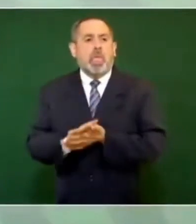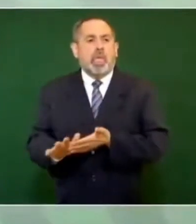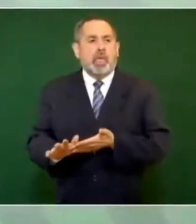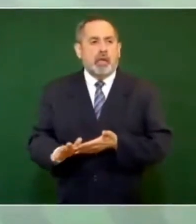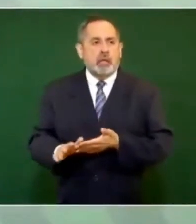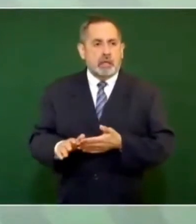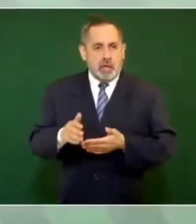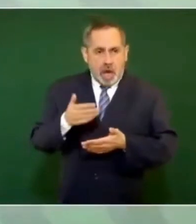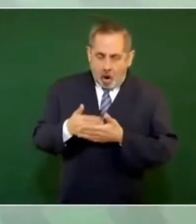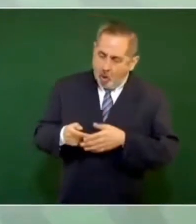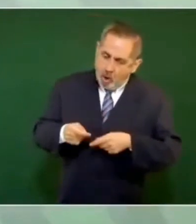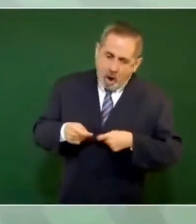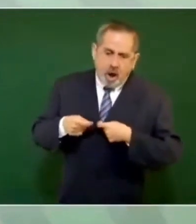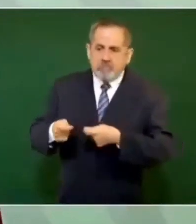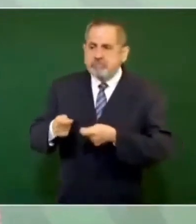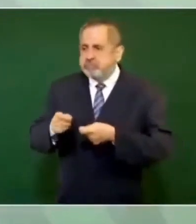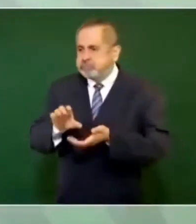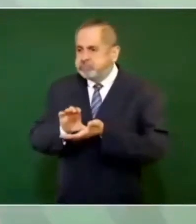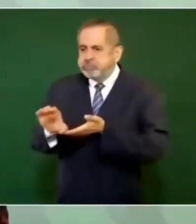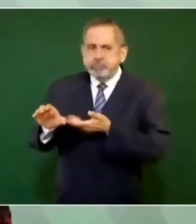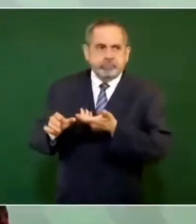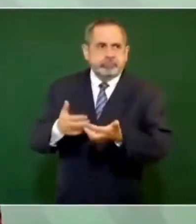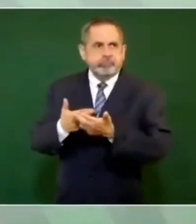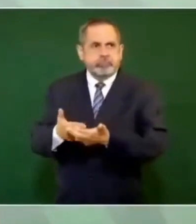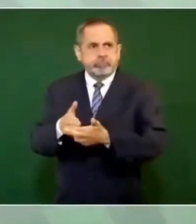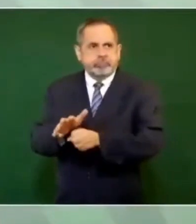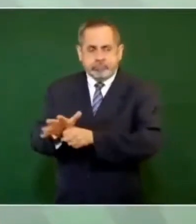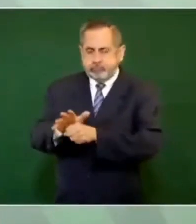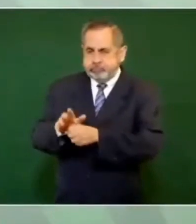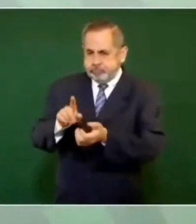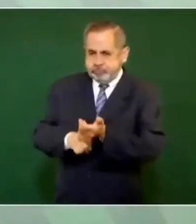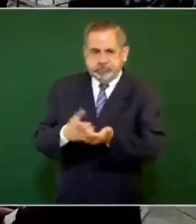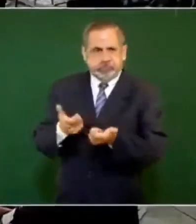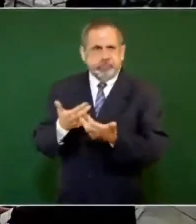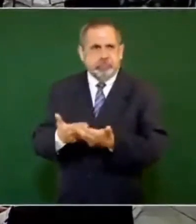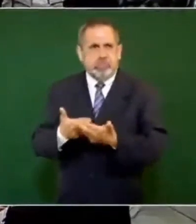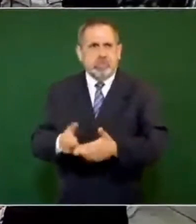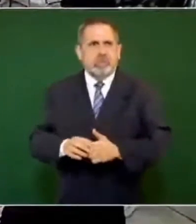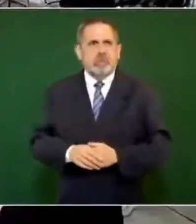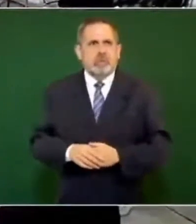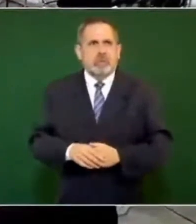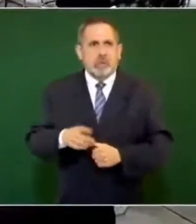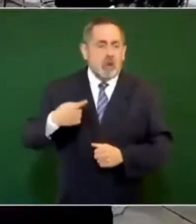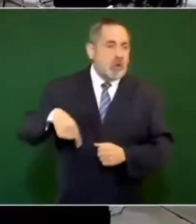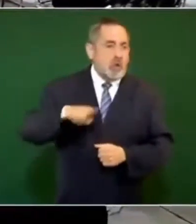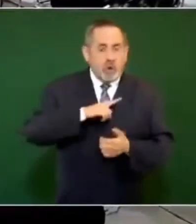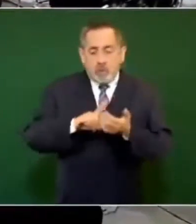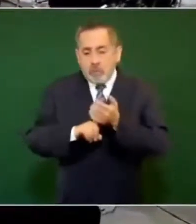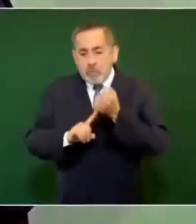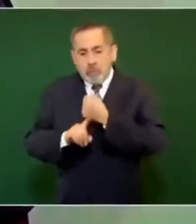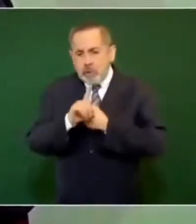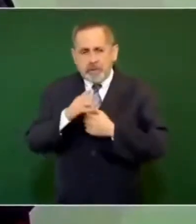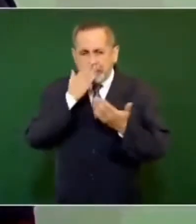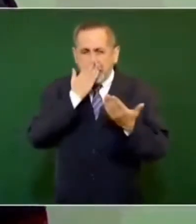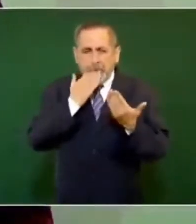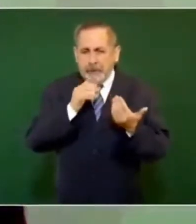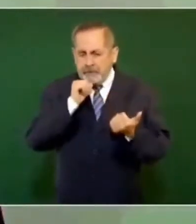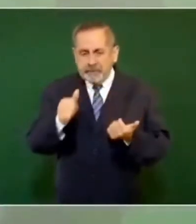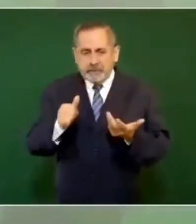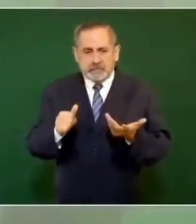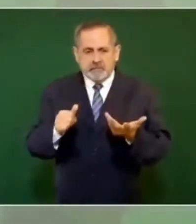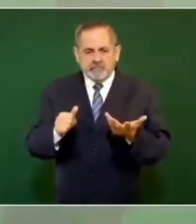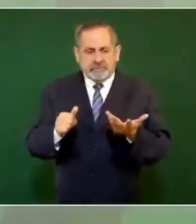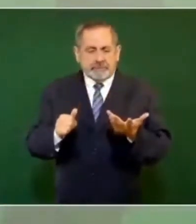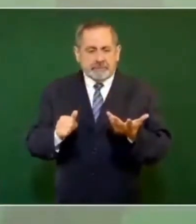corrupción. Ahora nos rinde el presupuesto, no tenemos problemas con